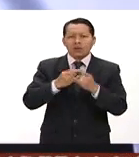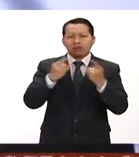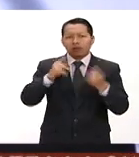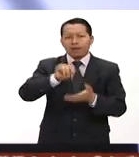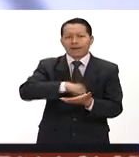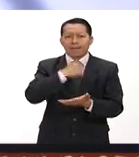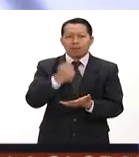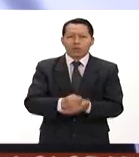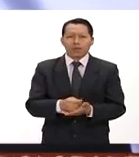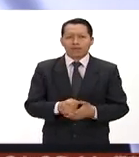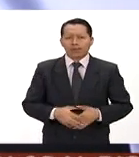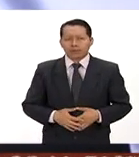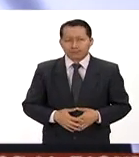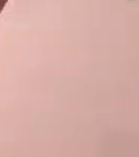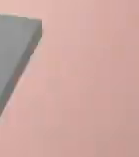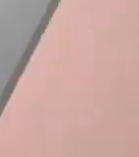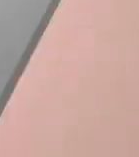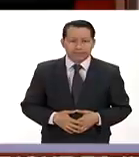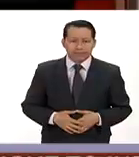Tamaulipas.